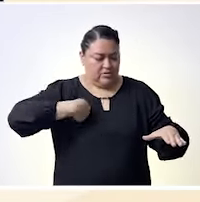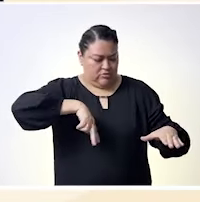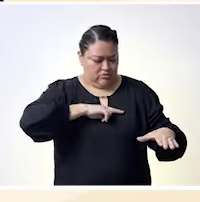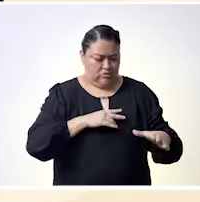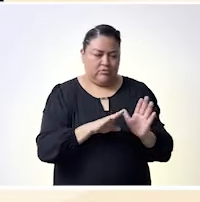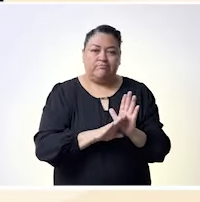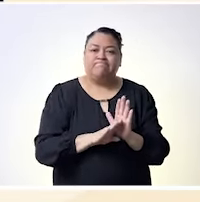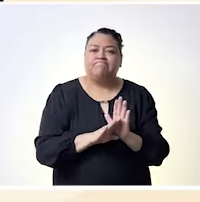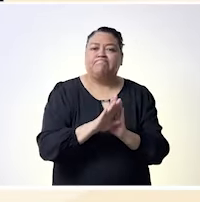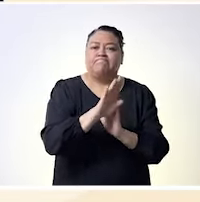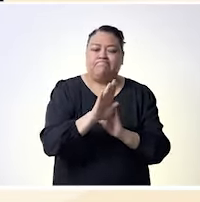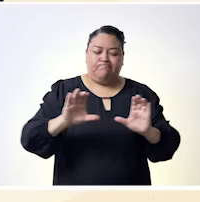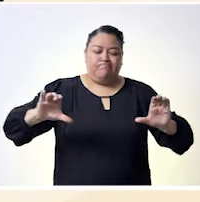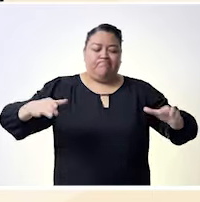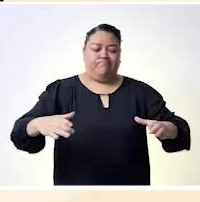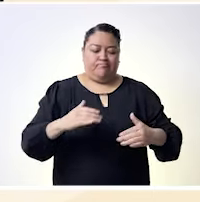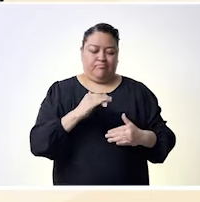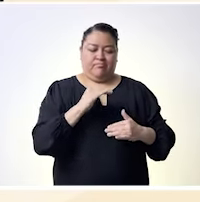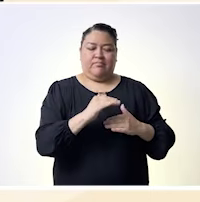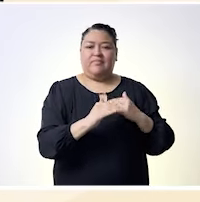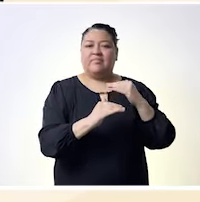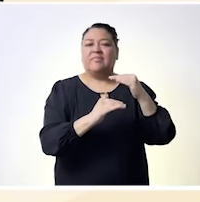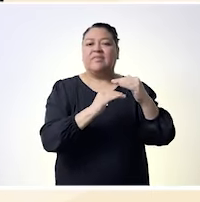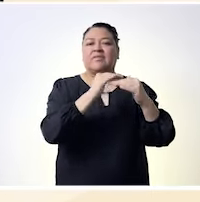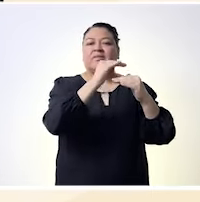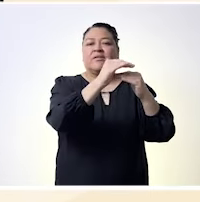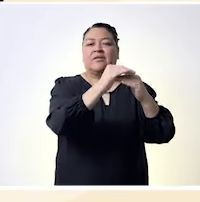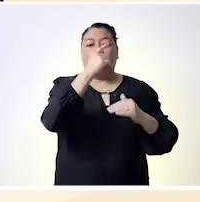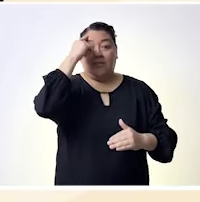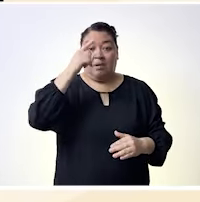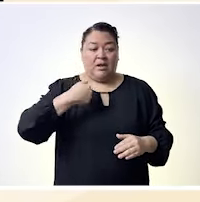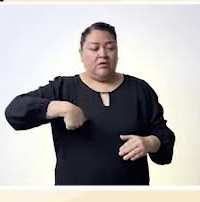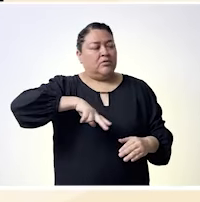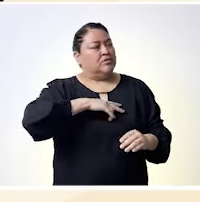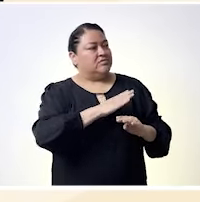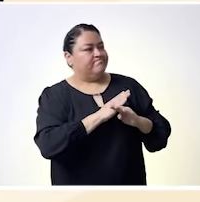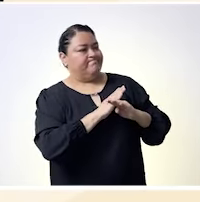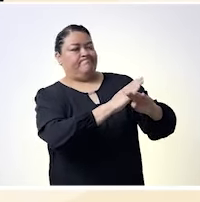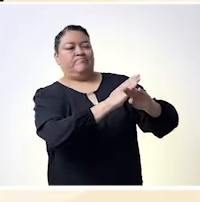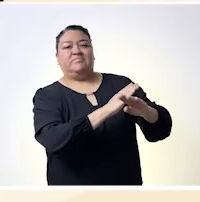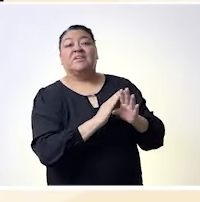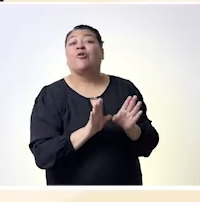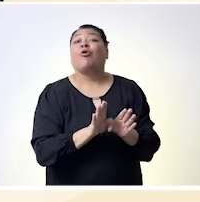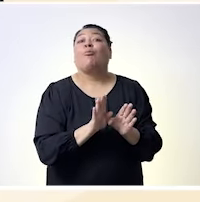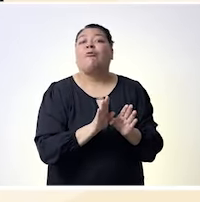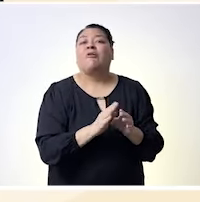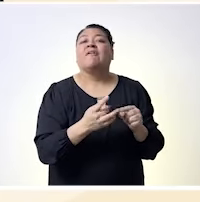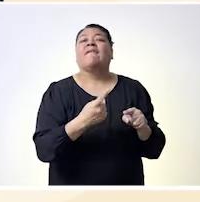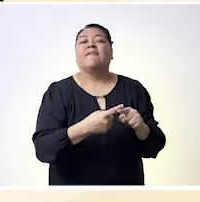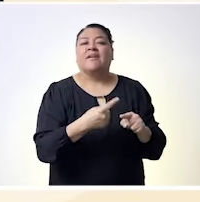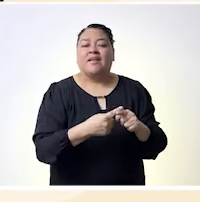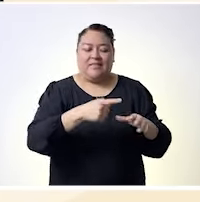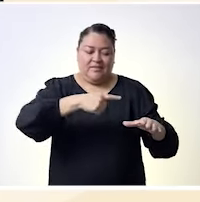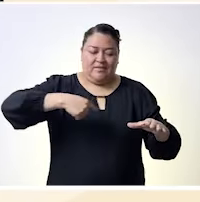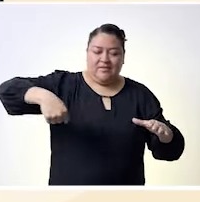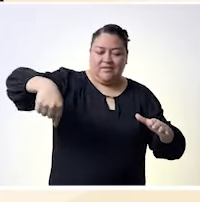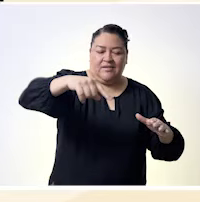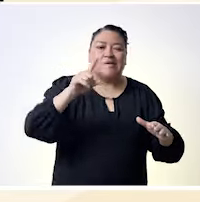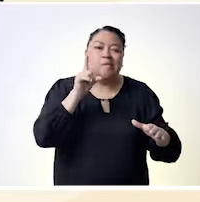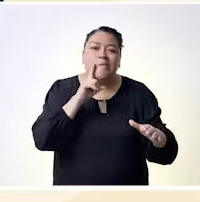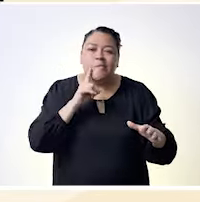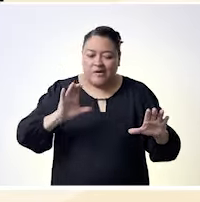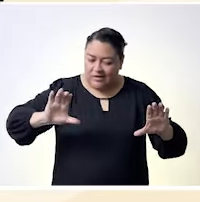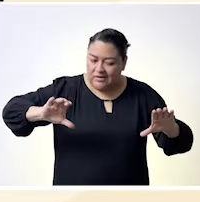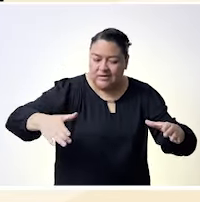nuestros espacios para que quienes vienen tengan justamente una condición de igualdad no más pero no menos